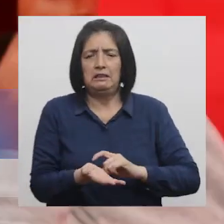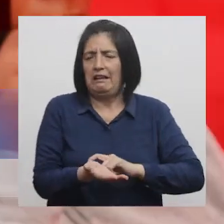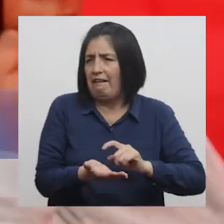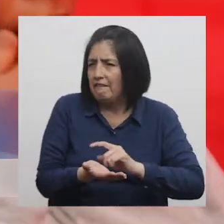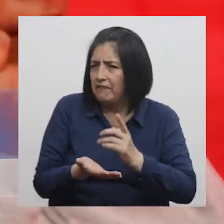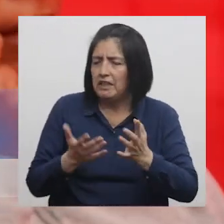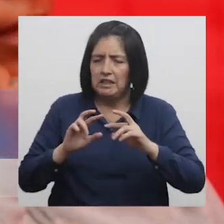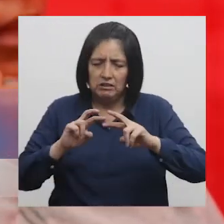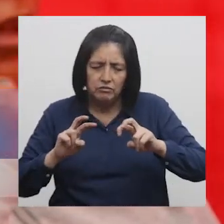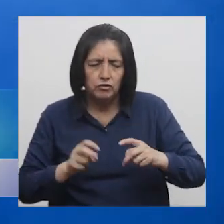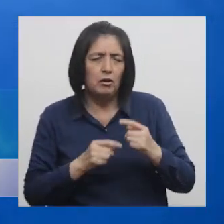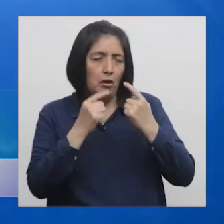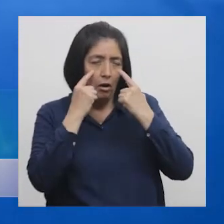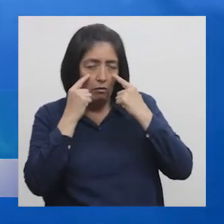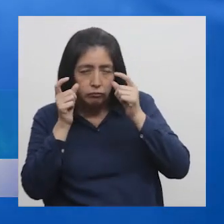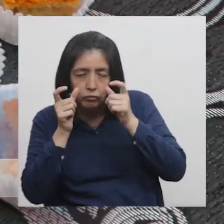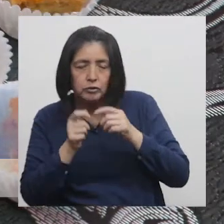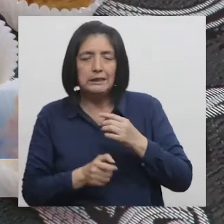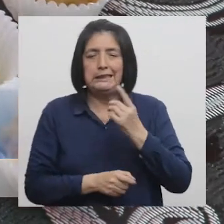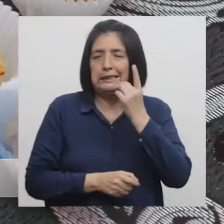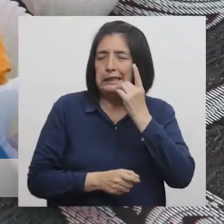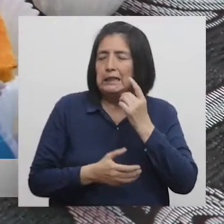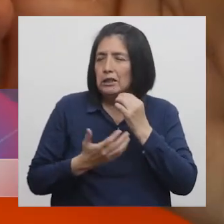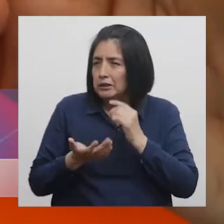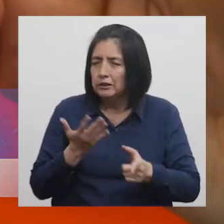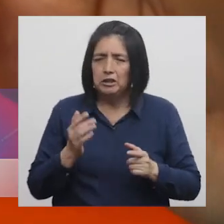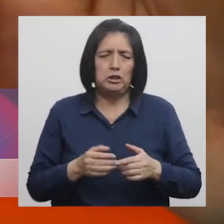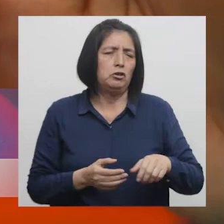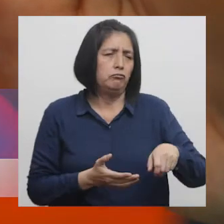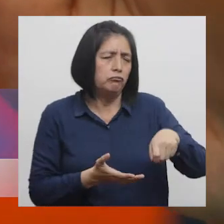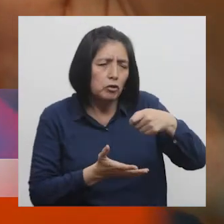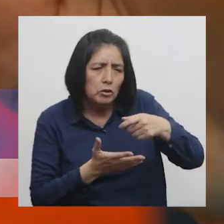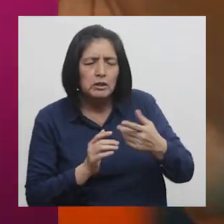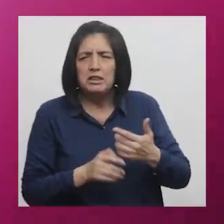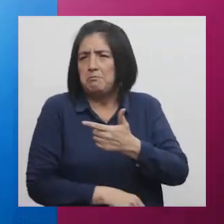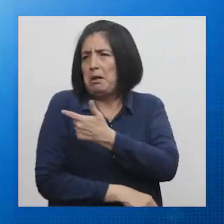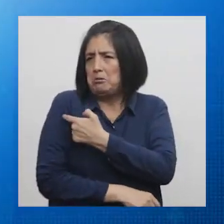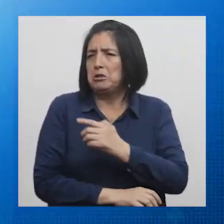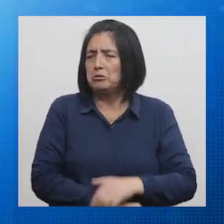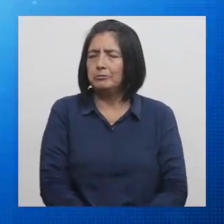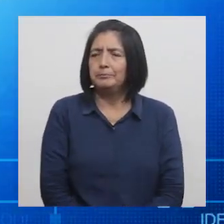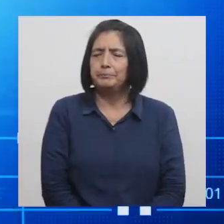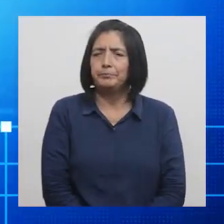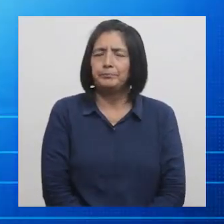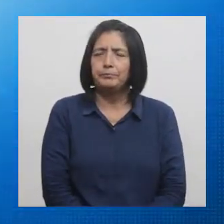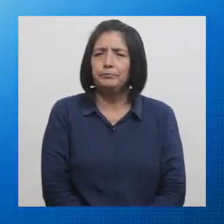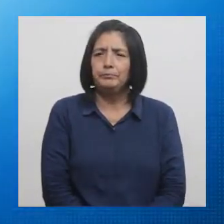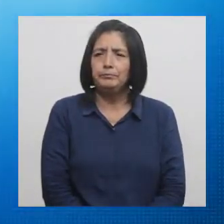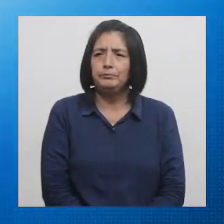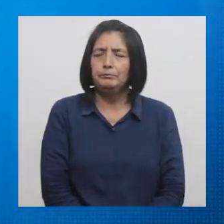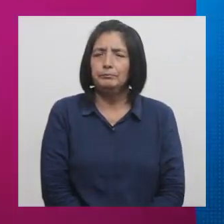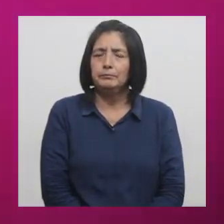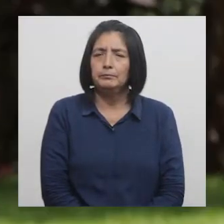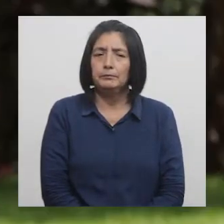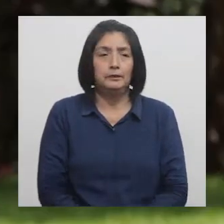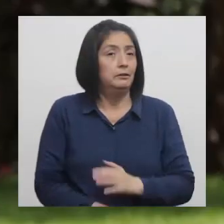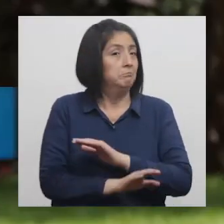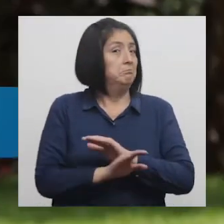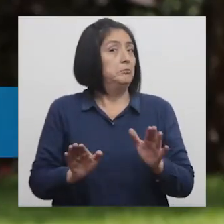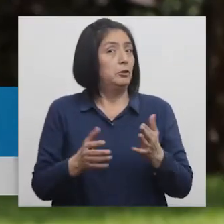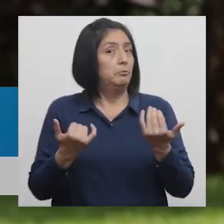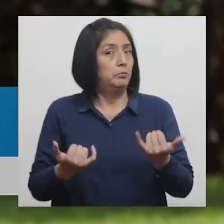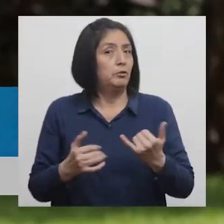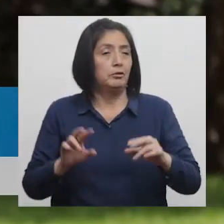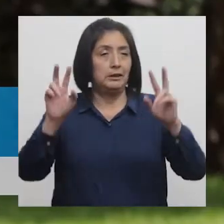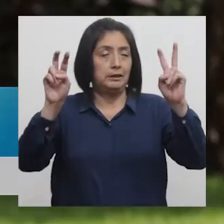diabetes Oftalmología, odontología, nutrición y vacunación Y eso fue